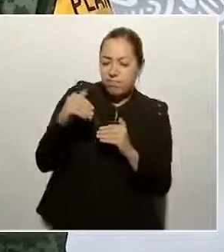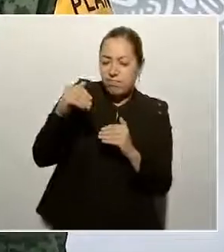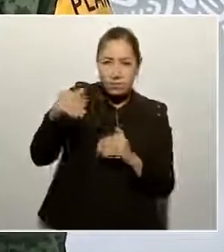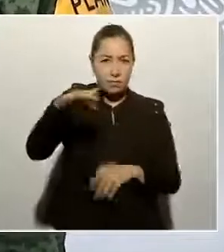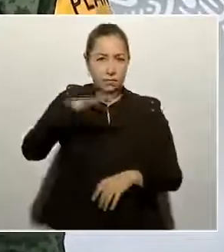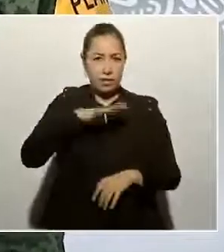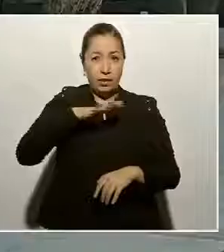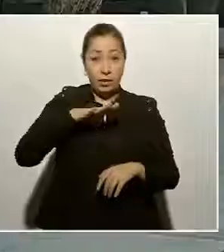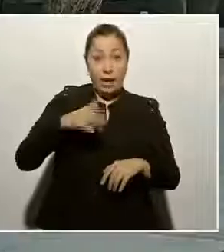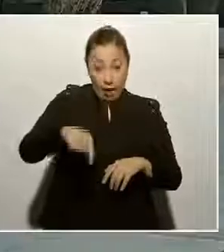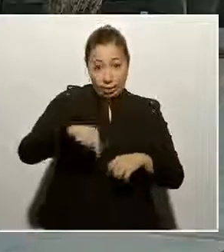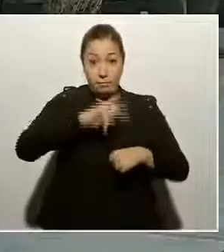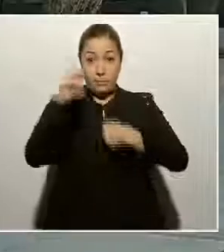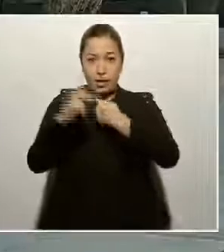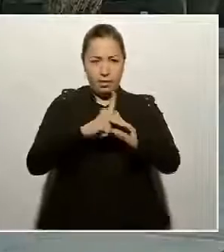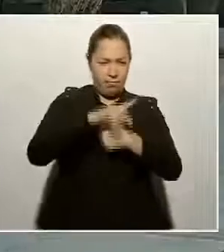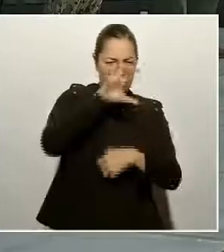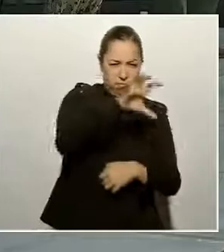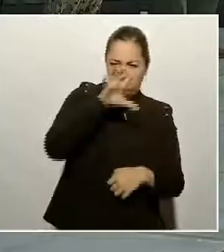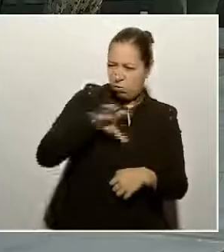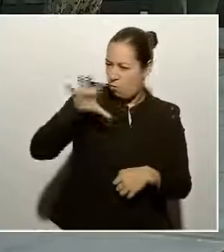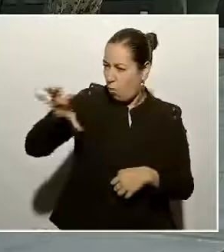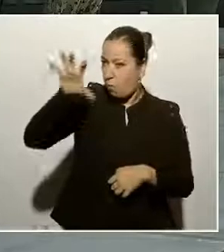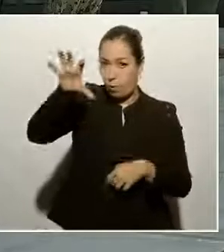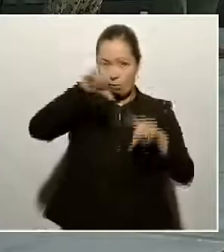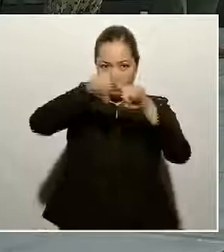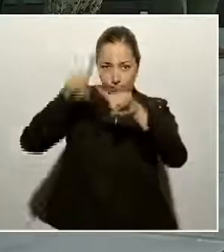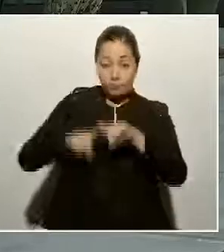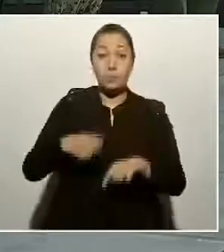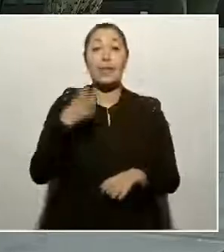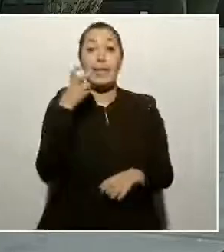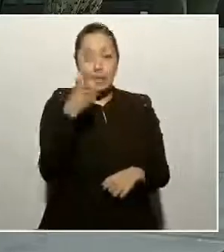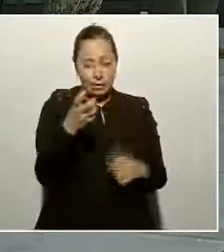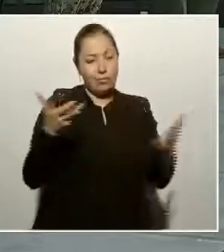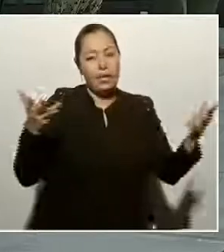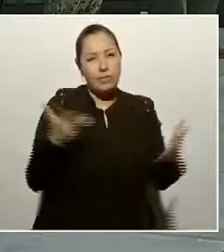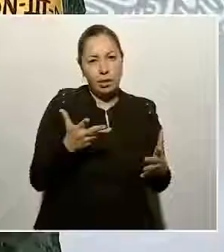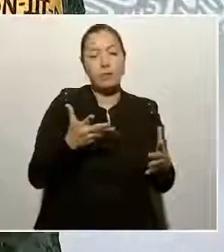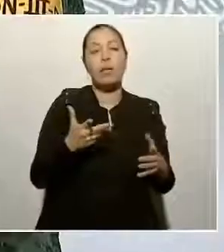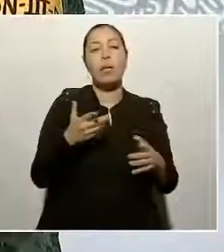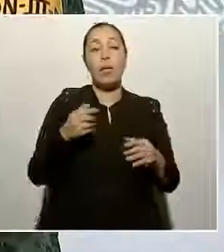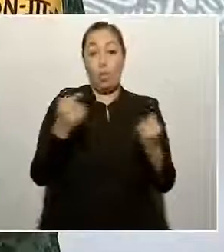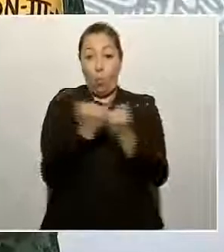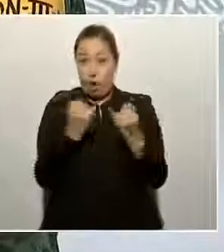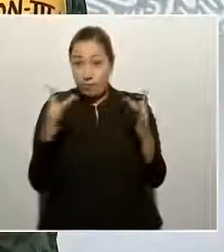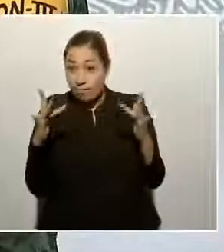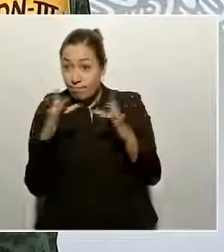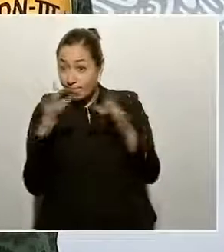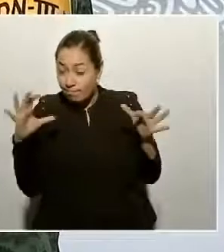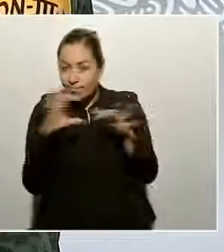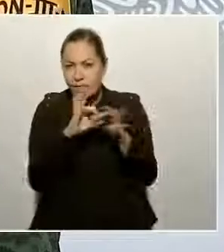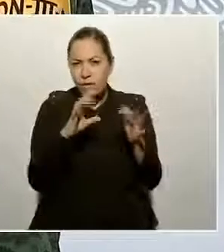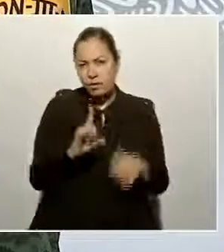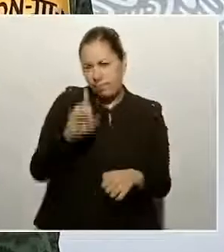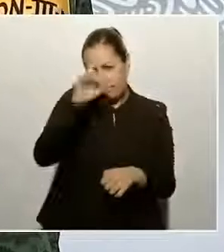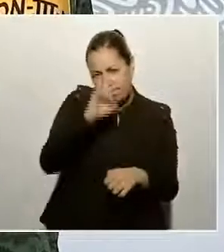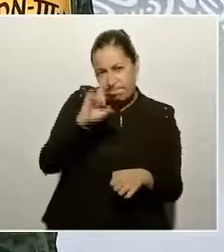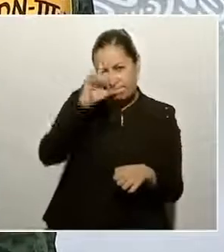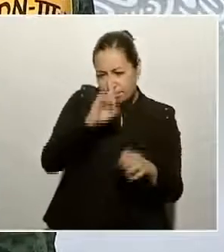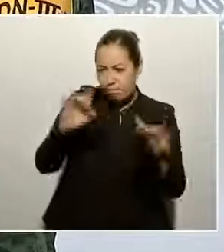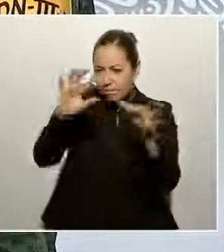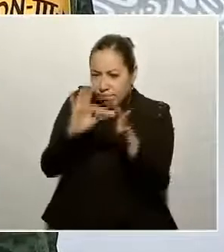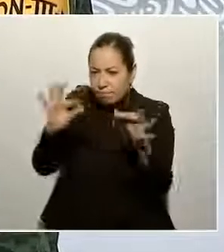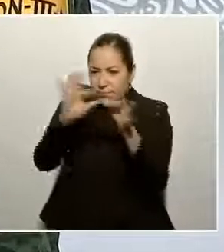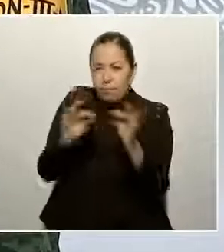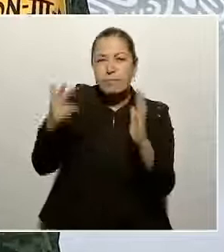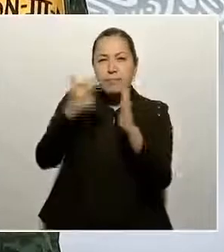del país. Esto se realiza paralelamente con la capacitación y el adiestramiento del personal en lo